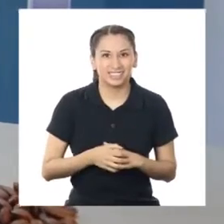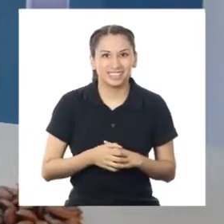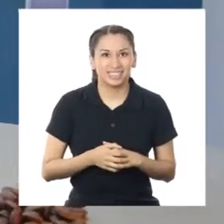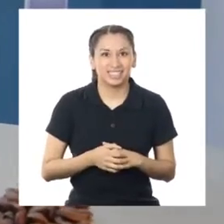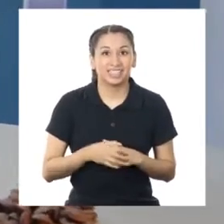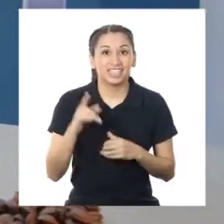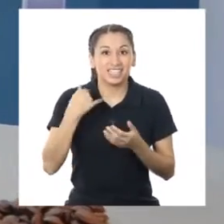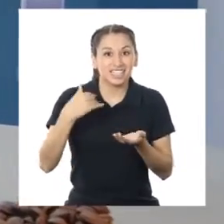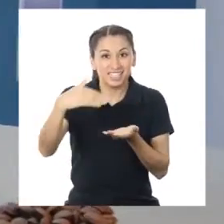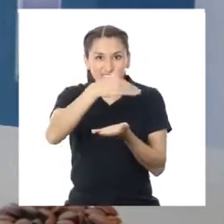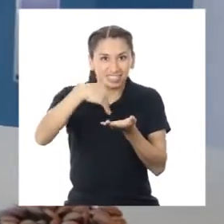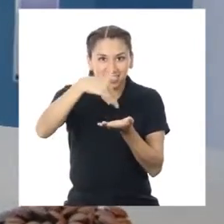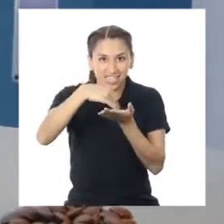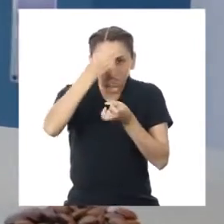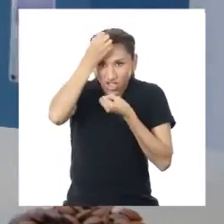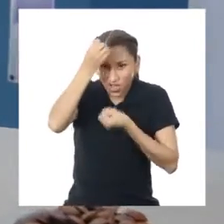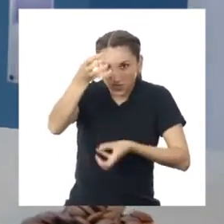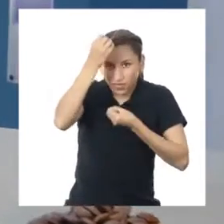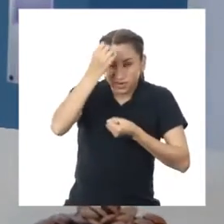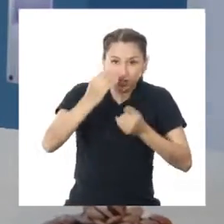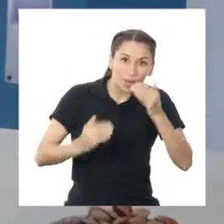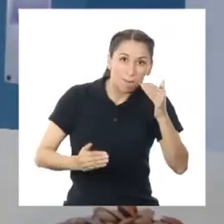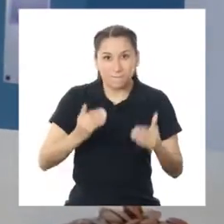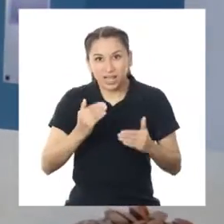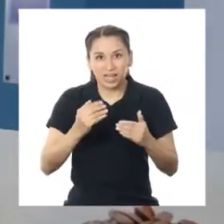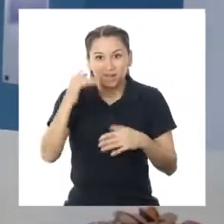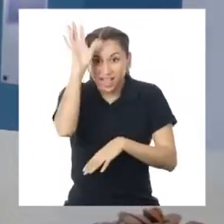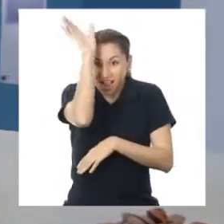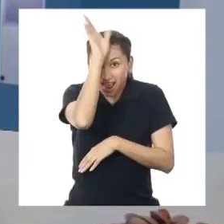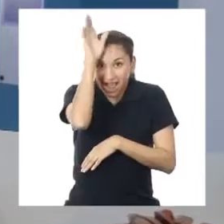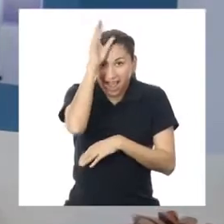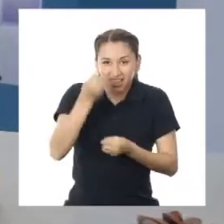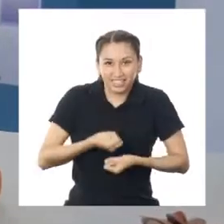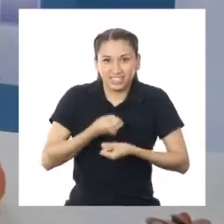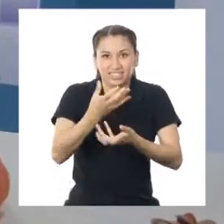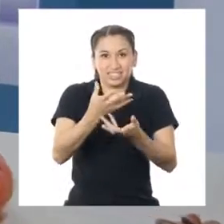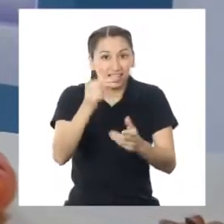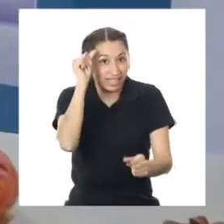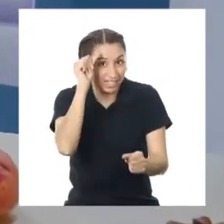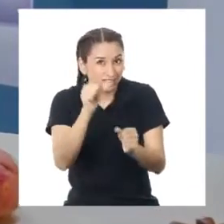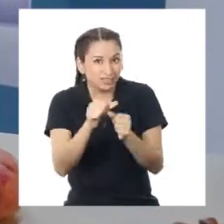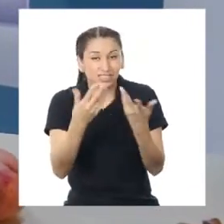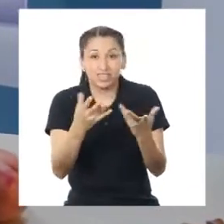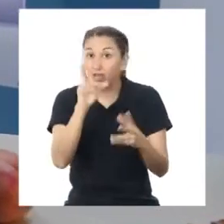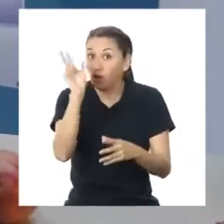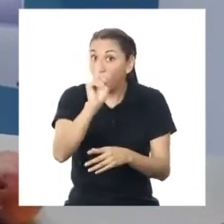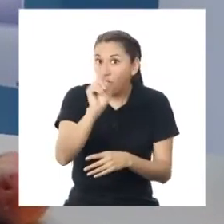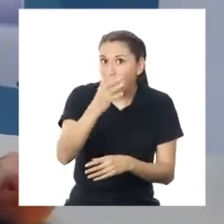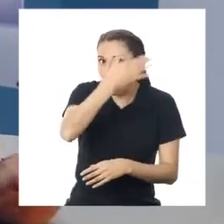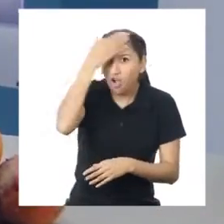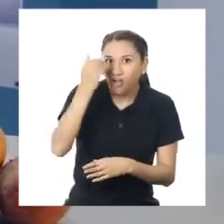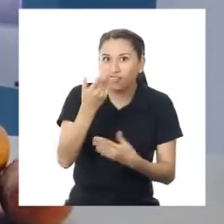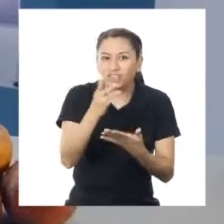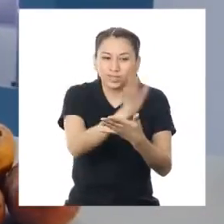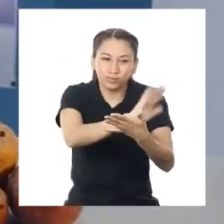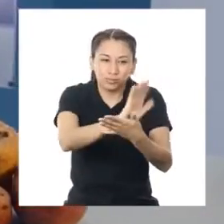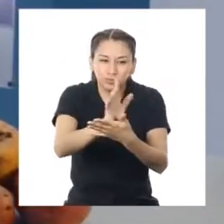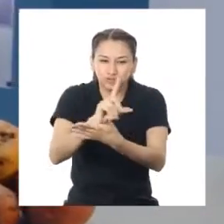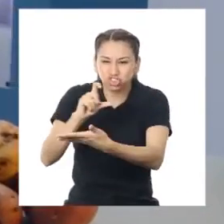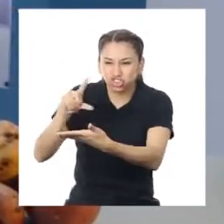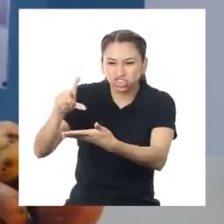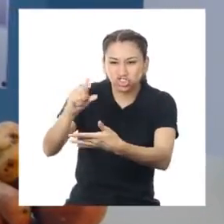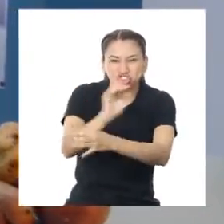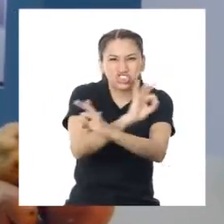Desde el Centro de Informaciones Macabot, Héctor Gallo viene a recordarles que no se olviden de desinfectar todo,